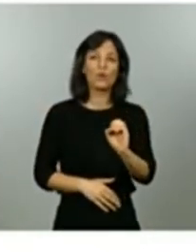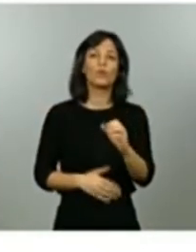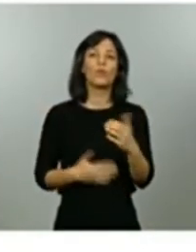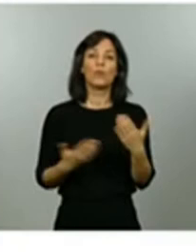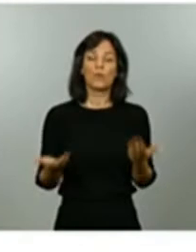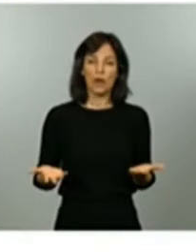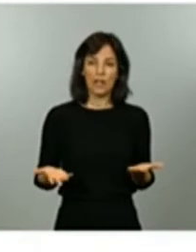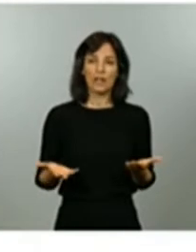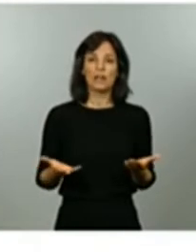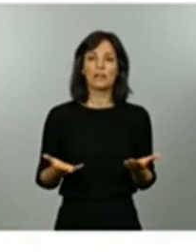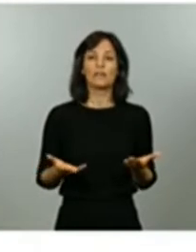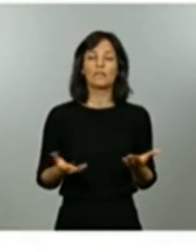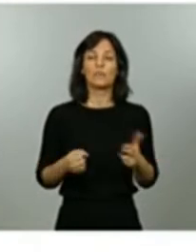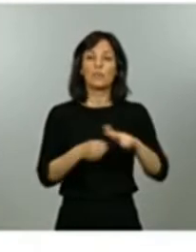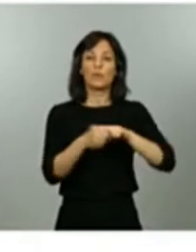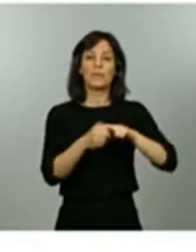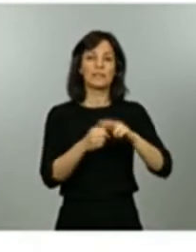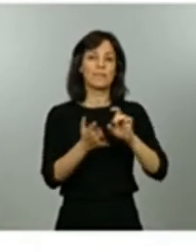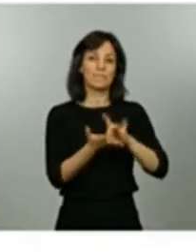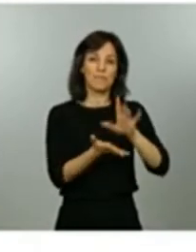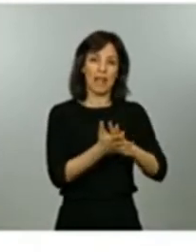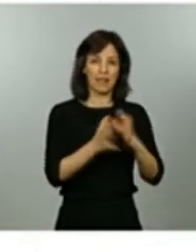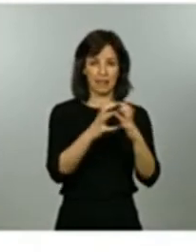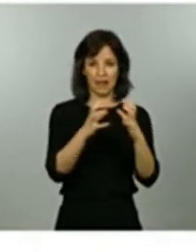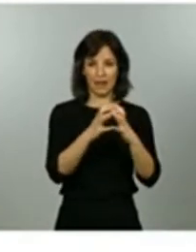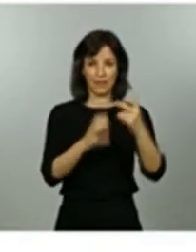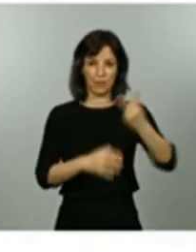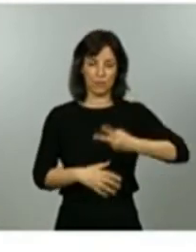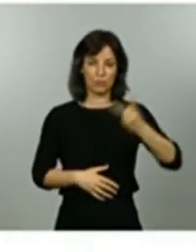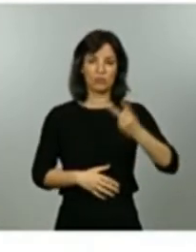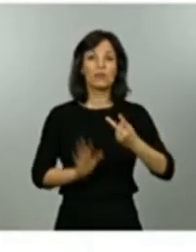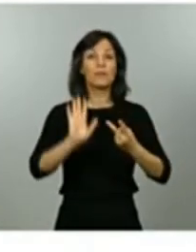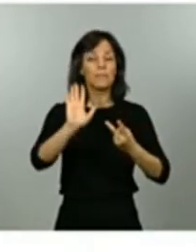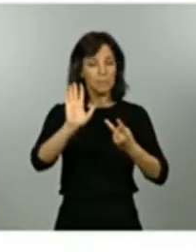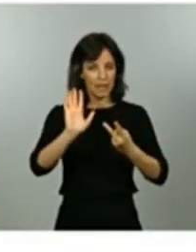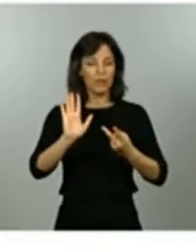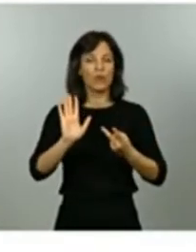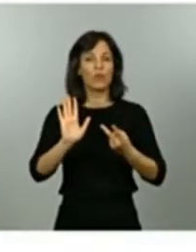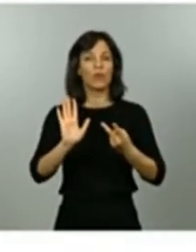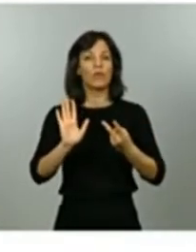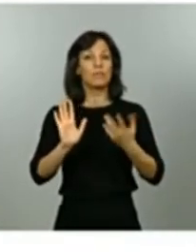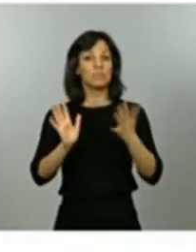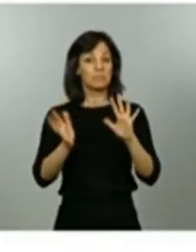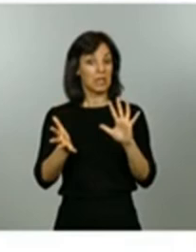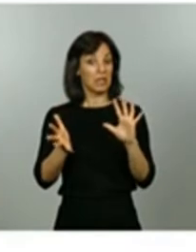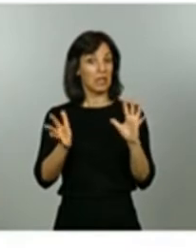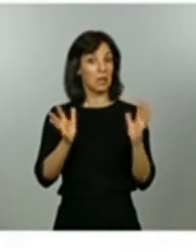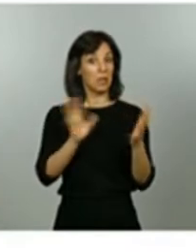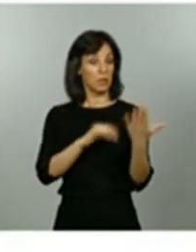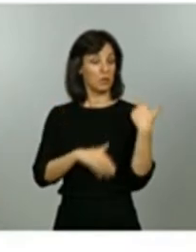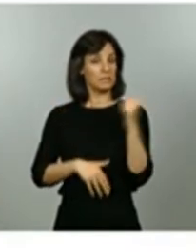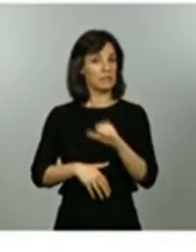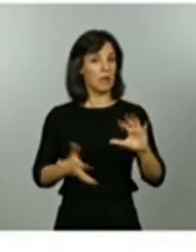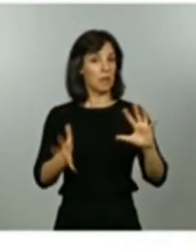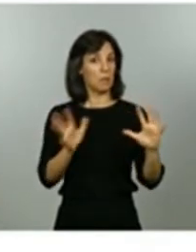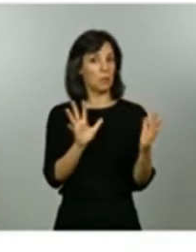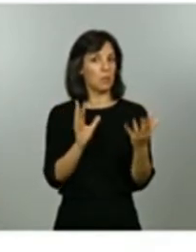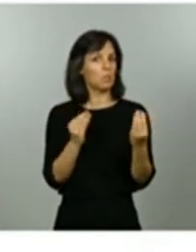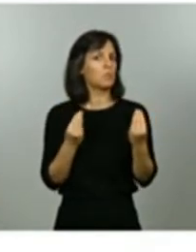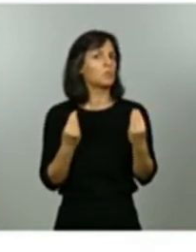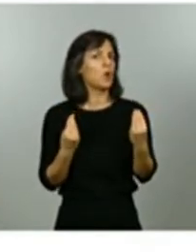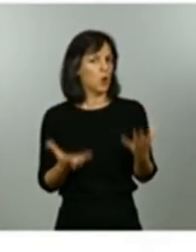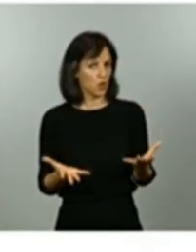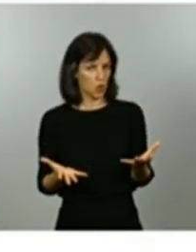las provincias de Málaga y Granada pero sí que es cierto que su evolución en las últimas semanas es muy buena y están en una